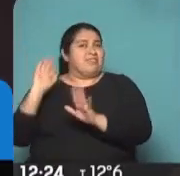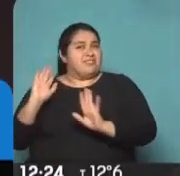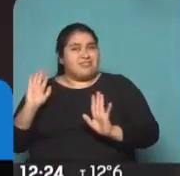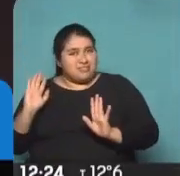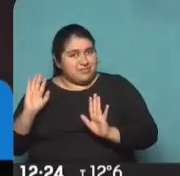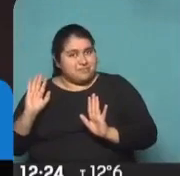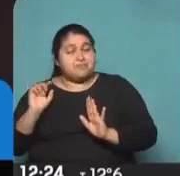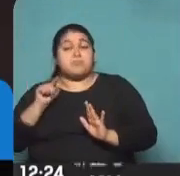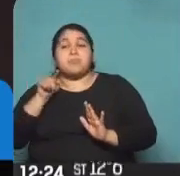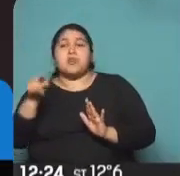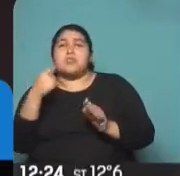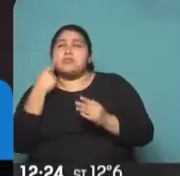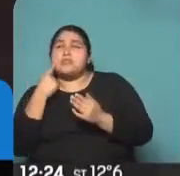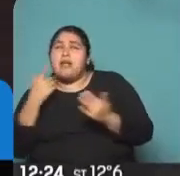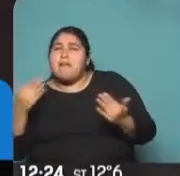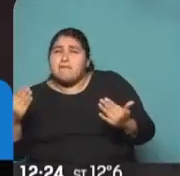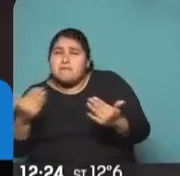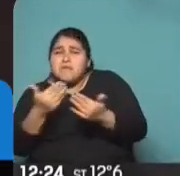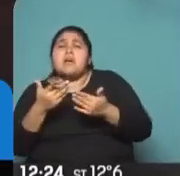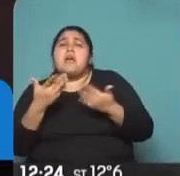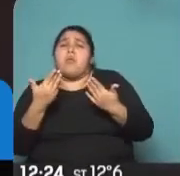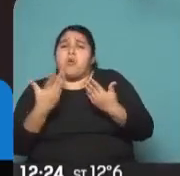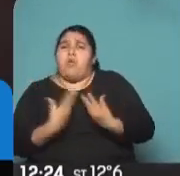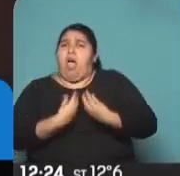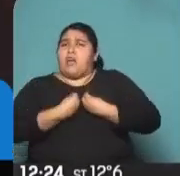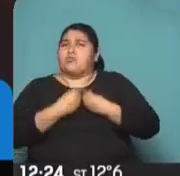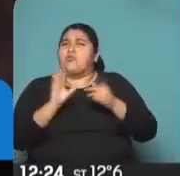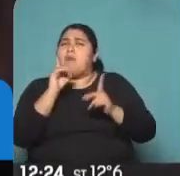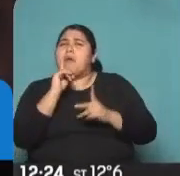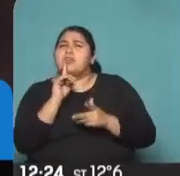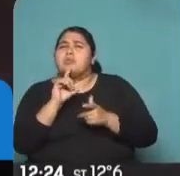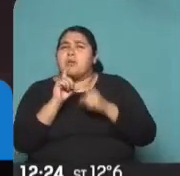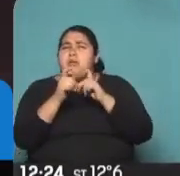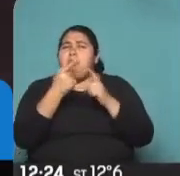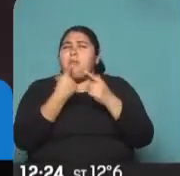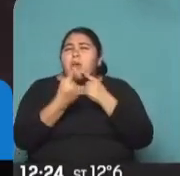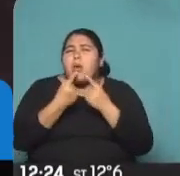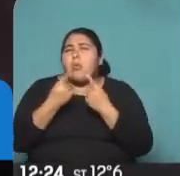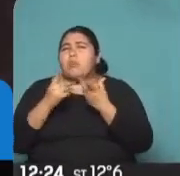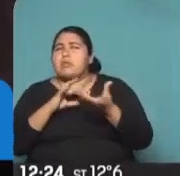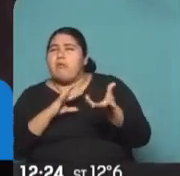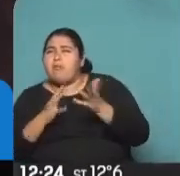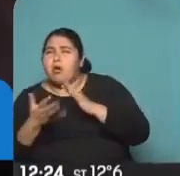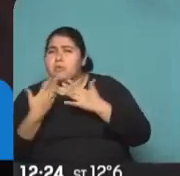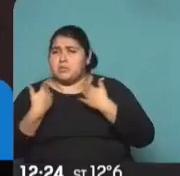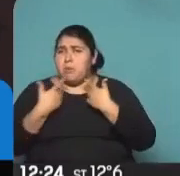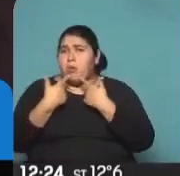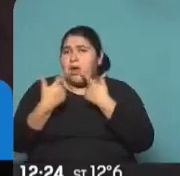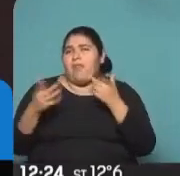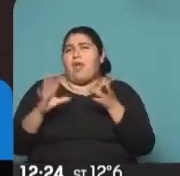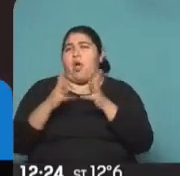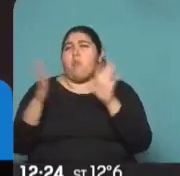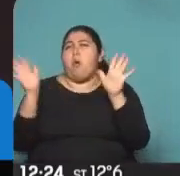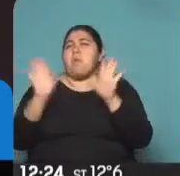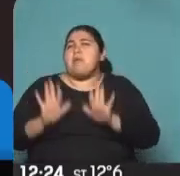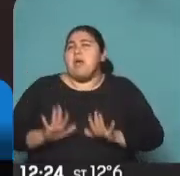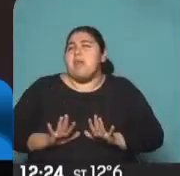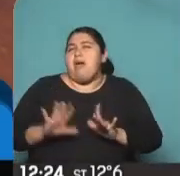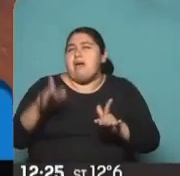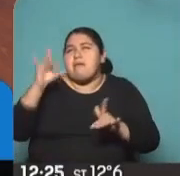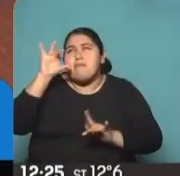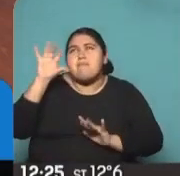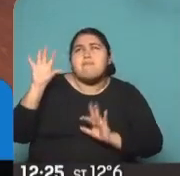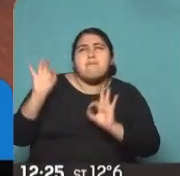acercarse, digamos, como uno puede, con distintas preguntas, de distintas maneras, armar como una especie de constelación